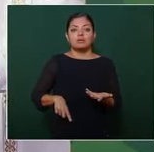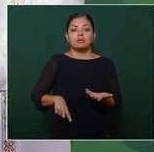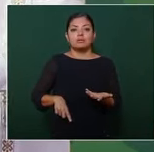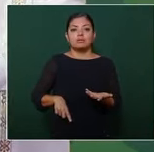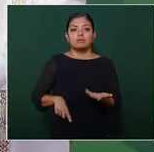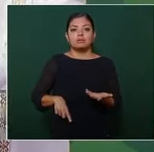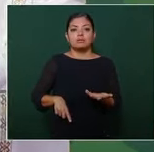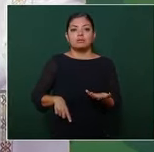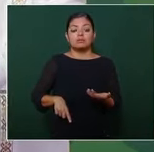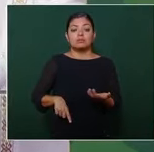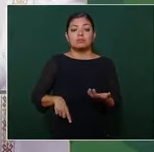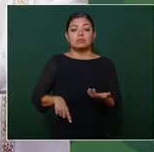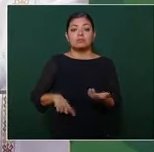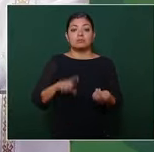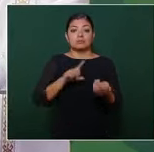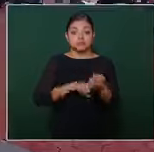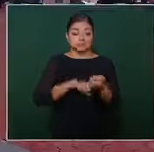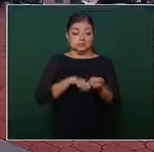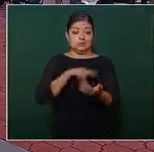legalmente